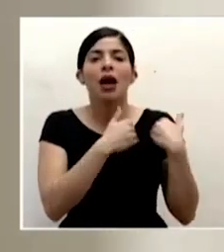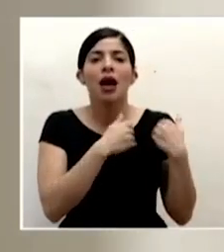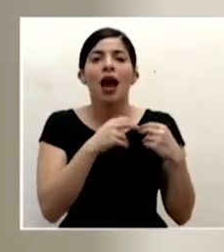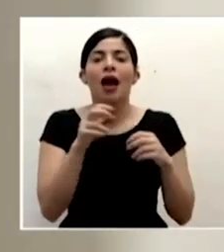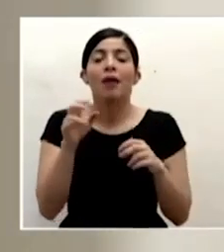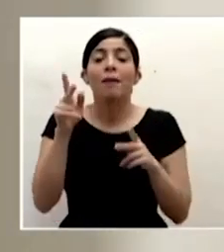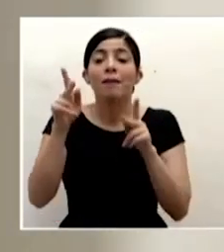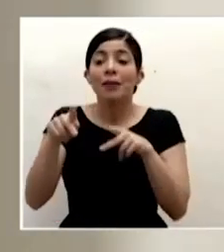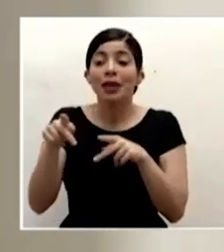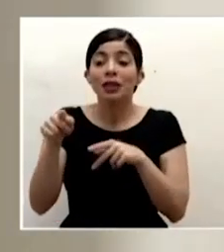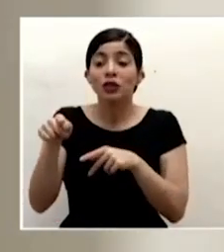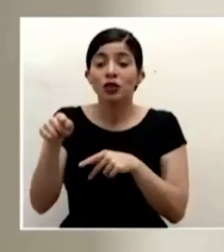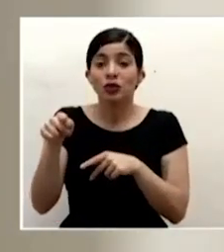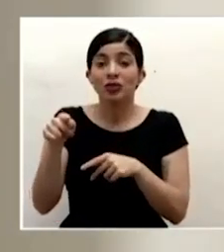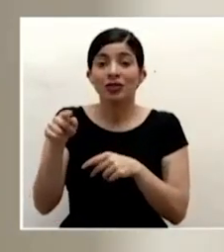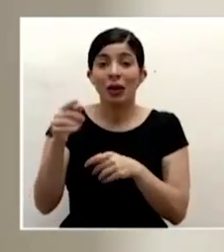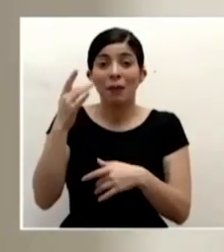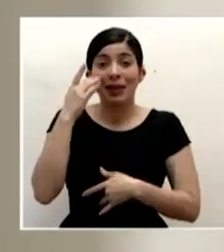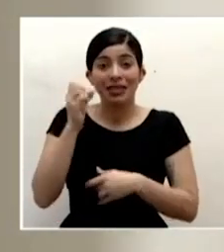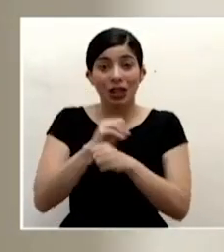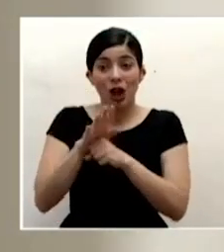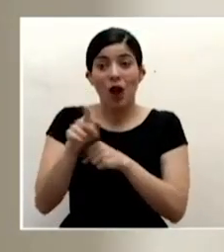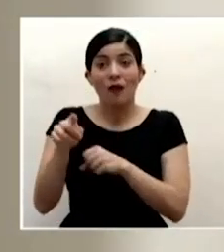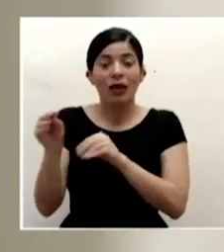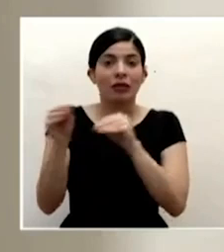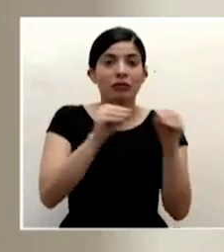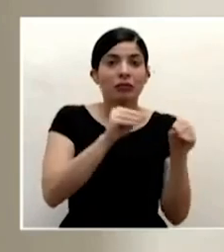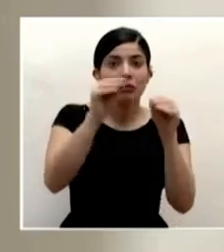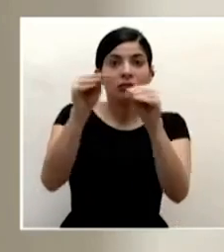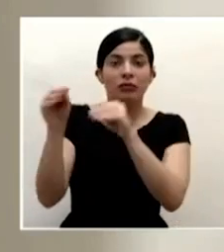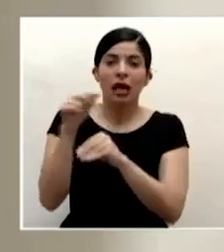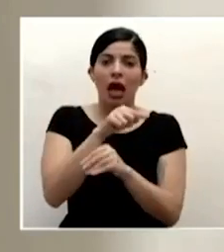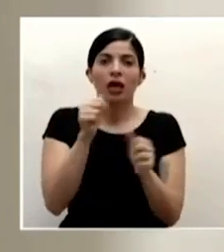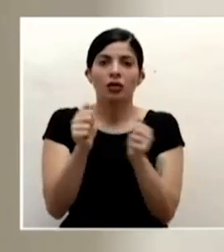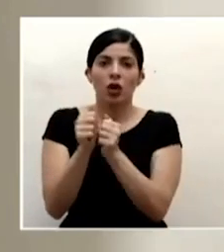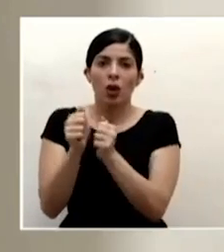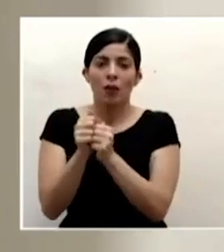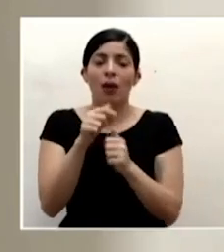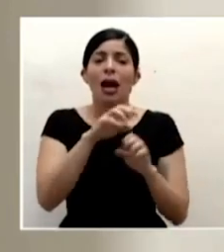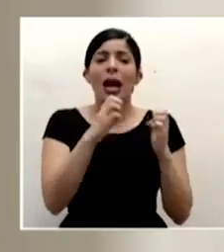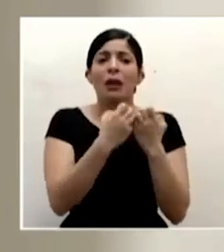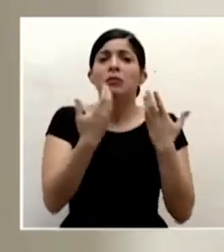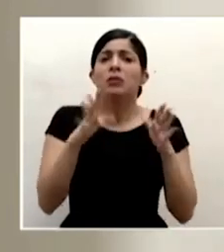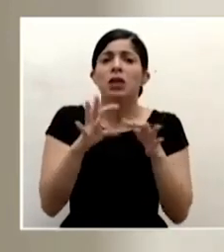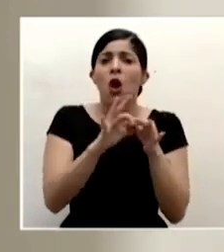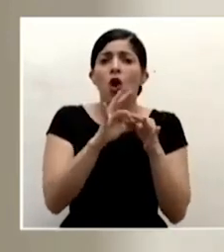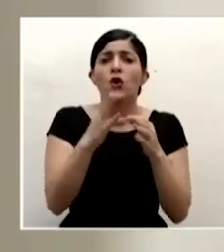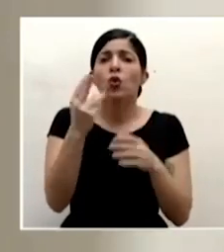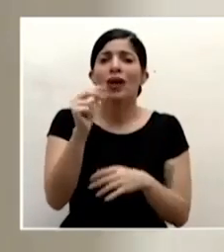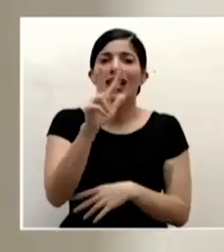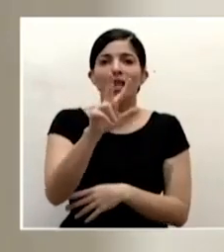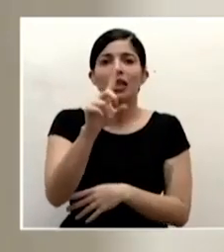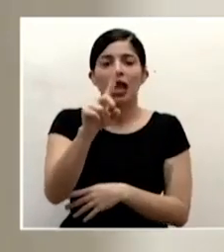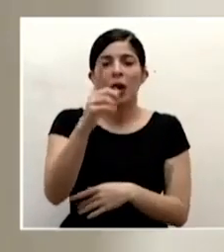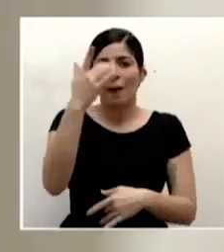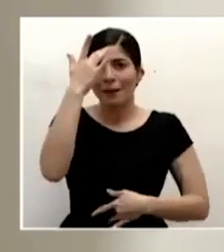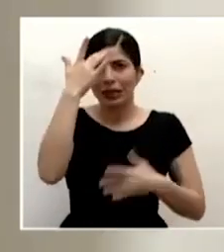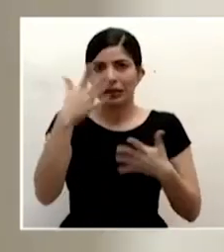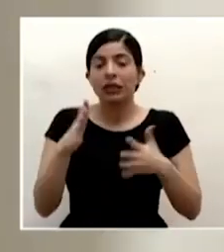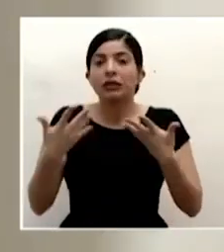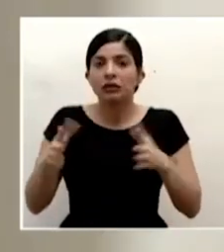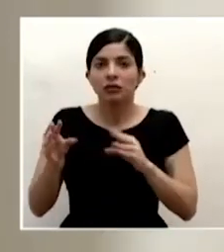ver con este tipo de pacientes ya el equipo ha coordinado el traslado de 31 pacientes cubit 19